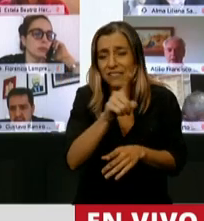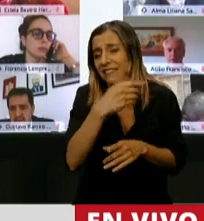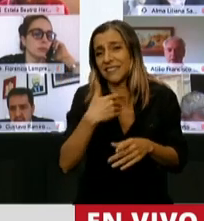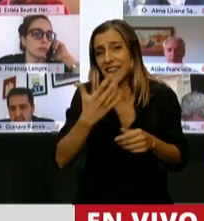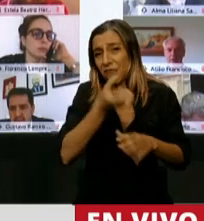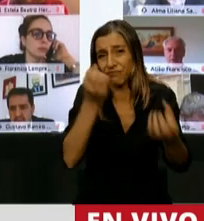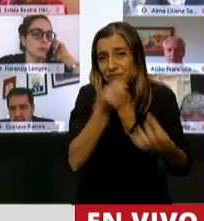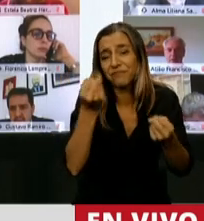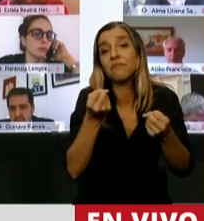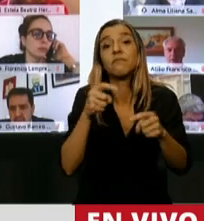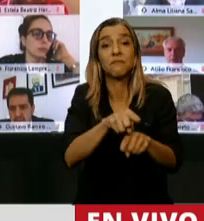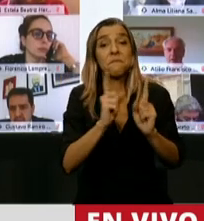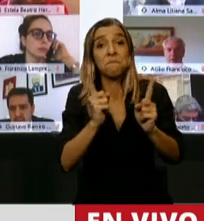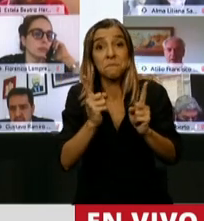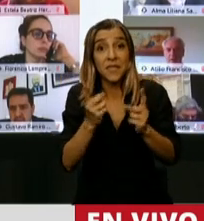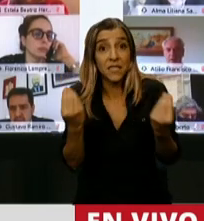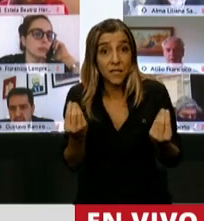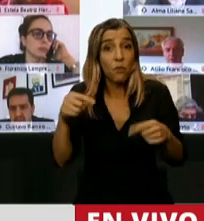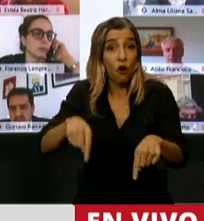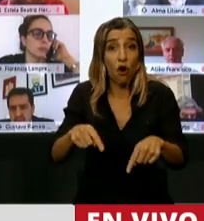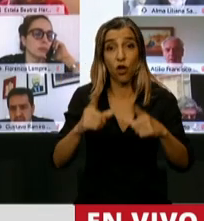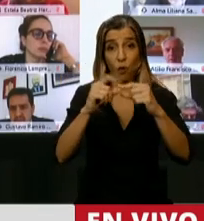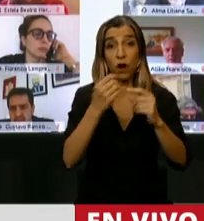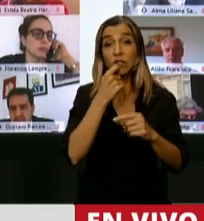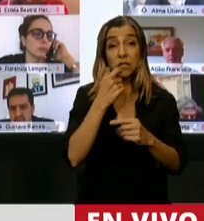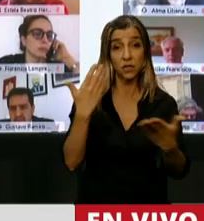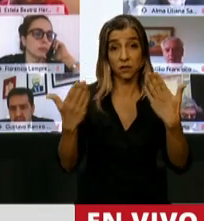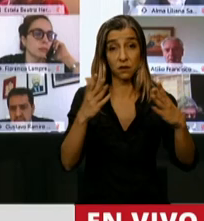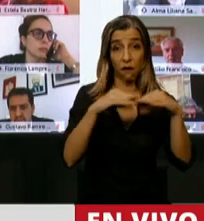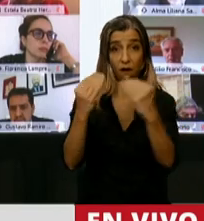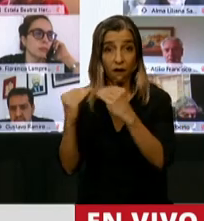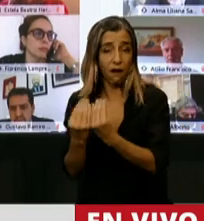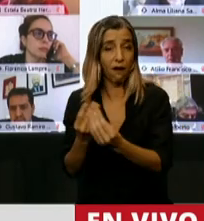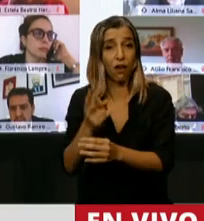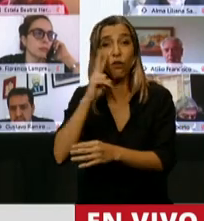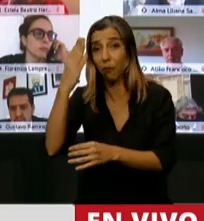que son el mismo número paradójicamente que recibió el presidente Macri en diciembre del 2015.